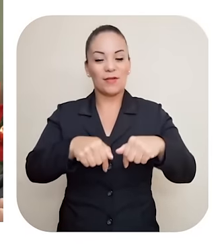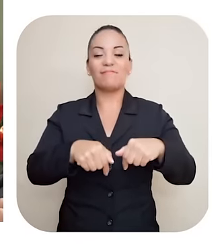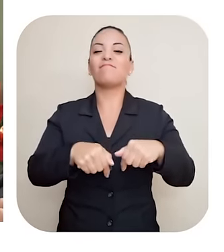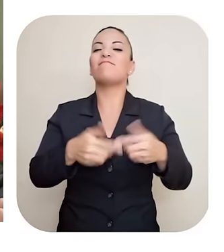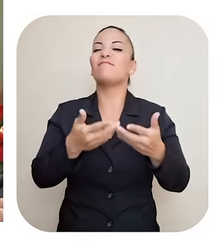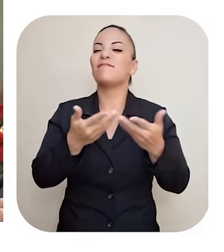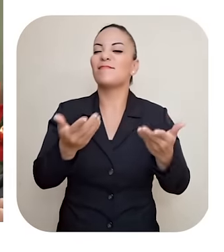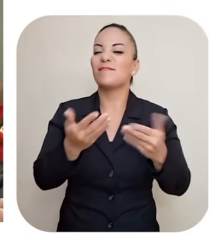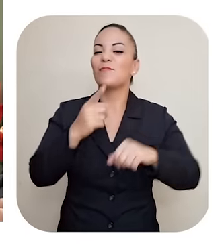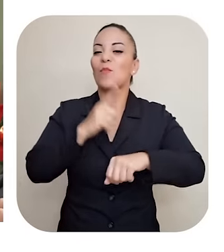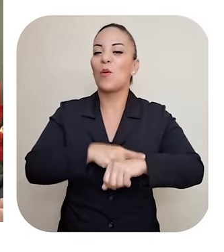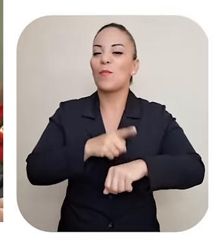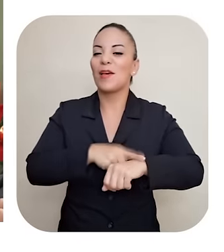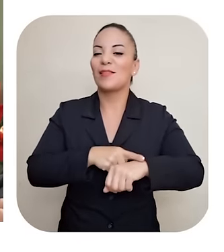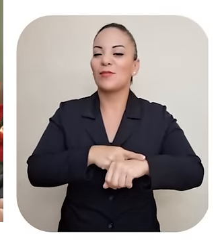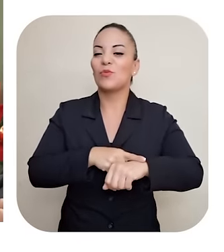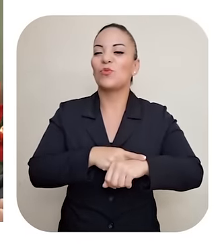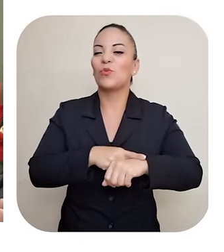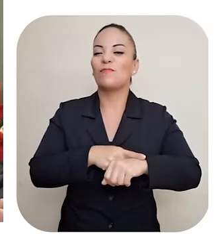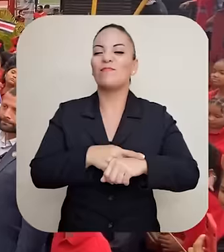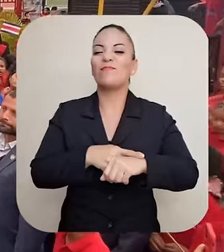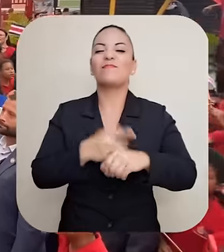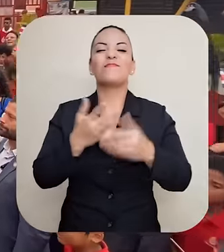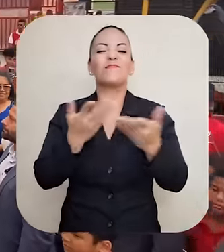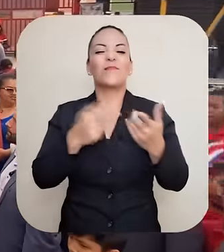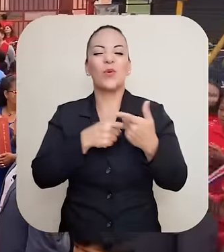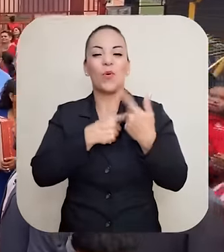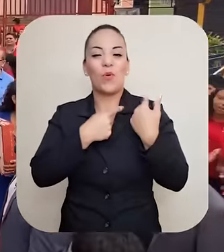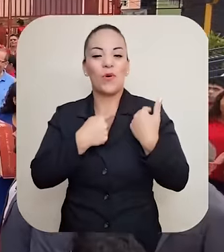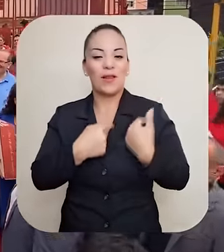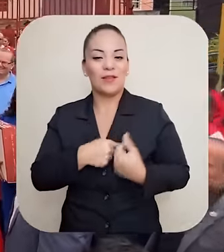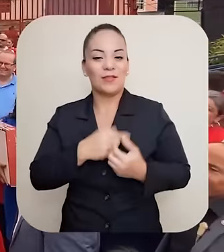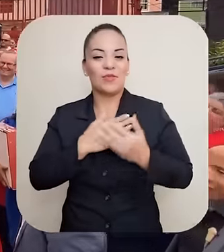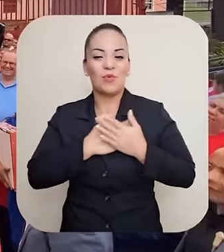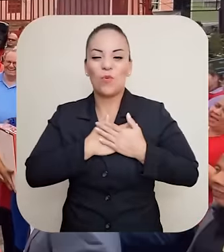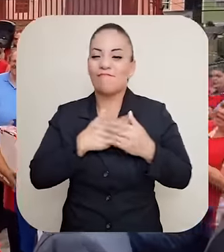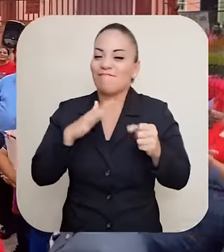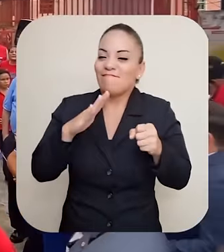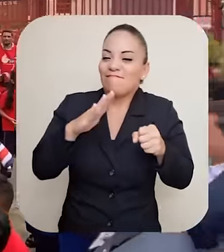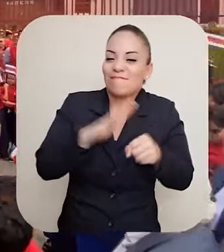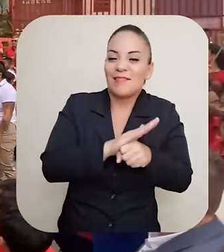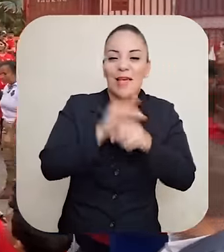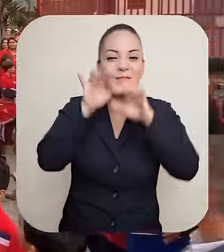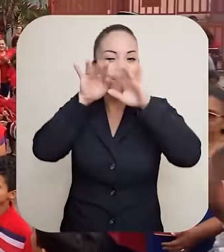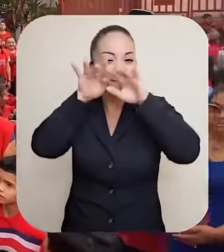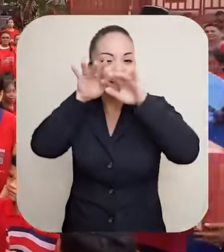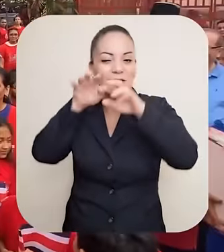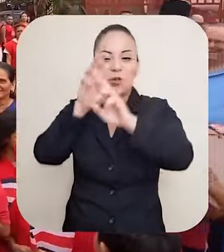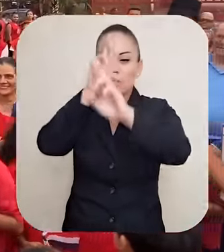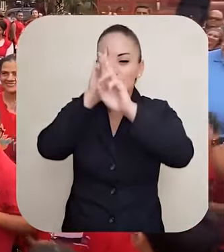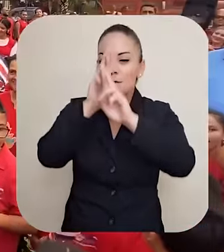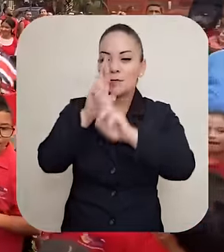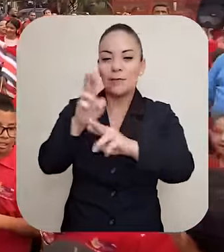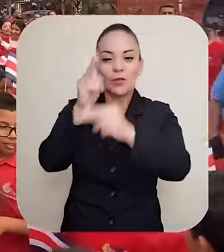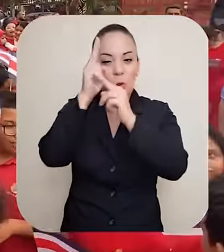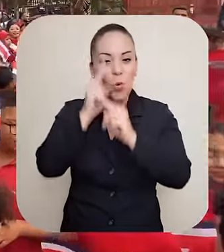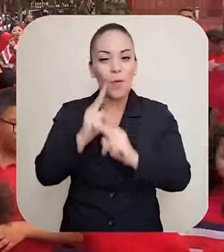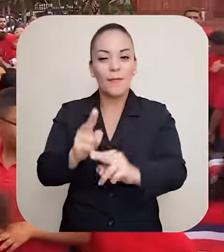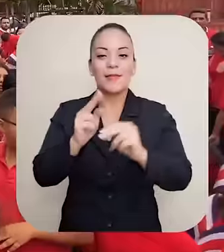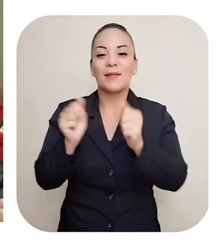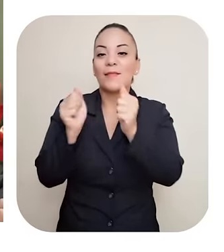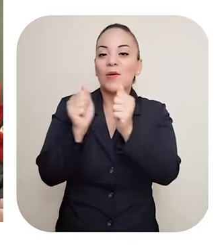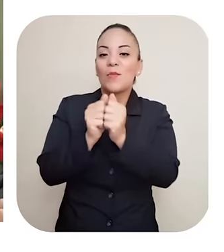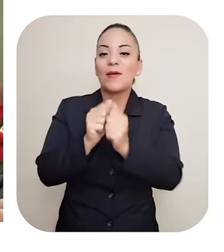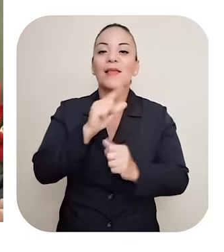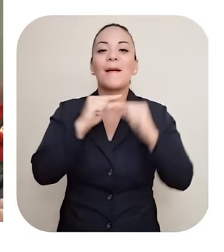en que mi corazón se llena más De admiración, respeto y humildad Estoy con el padre